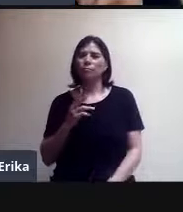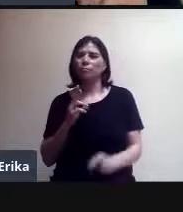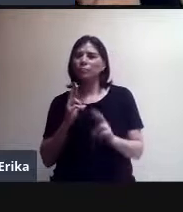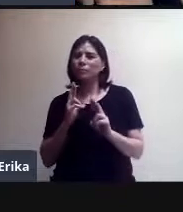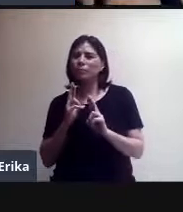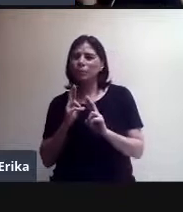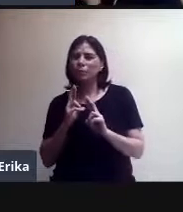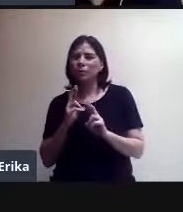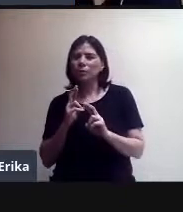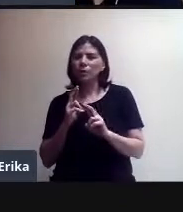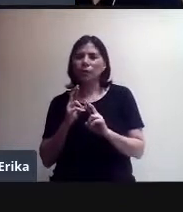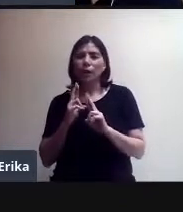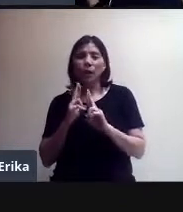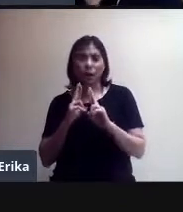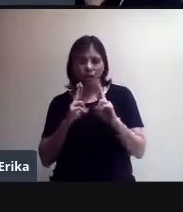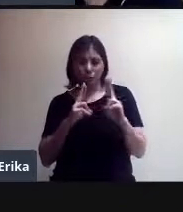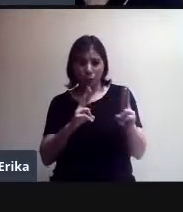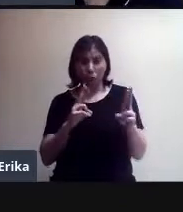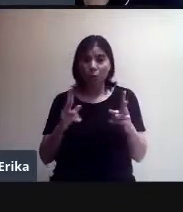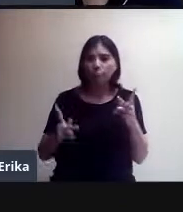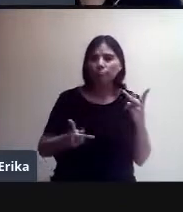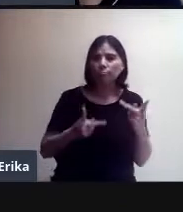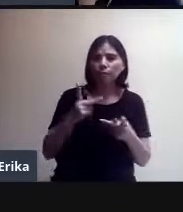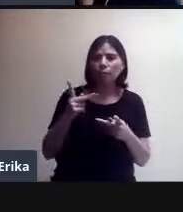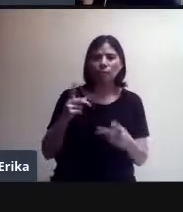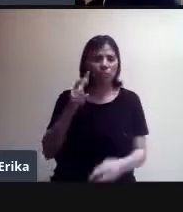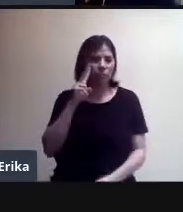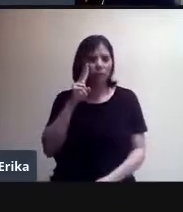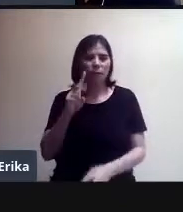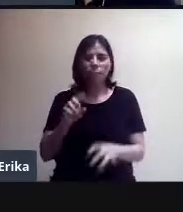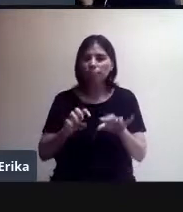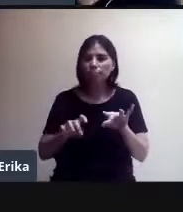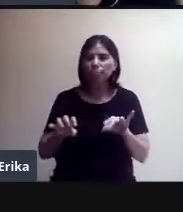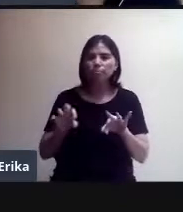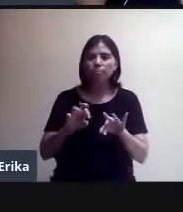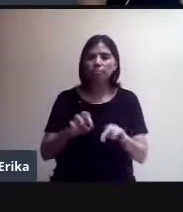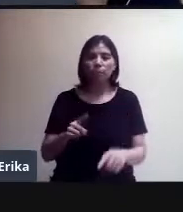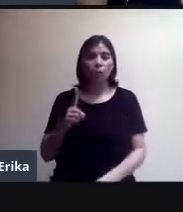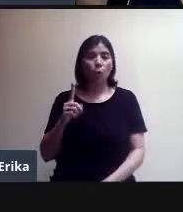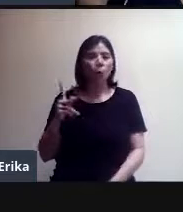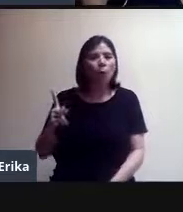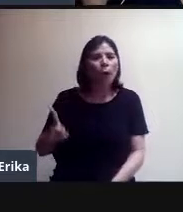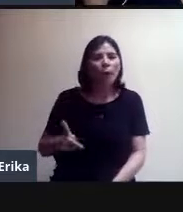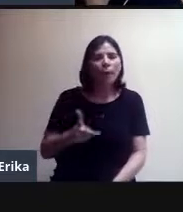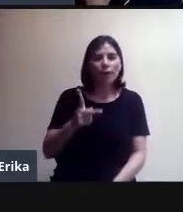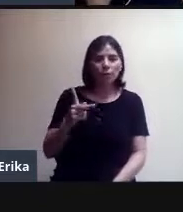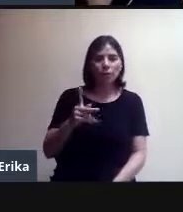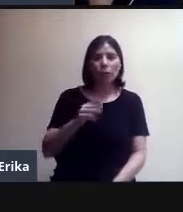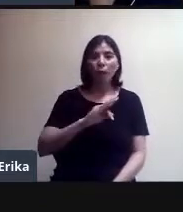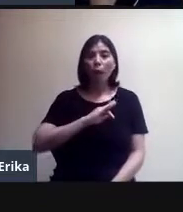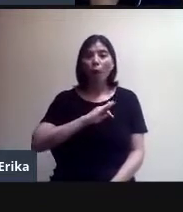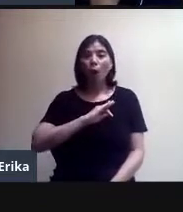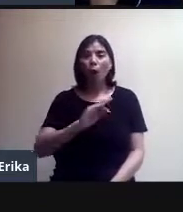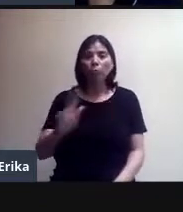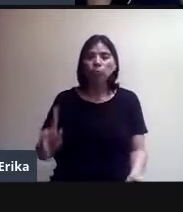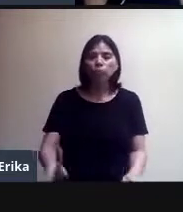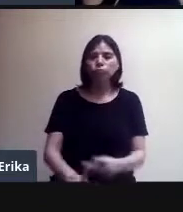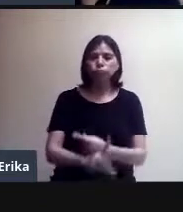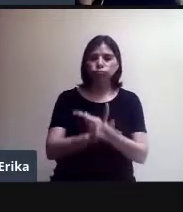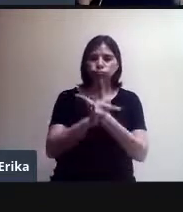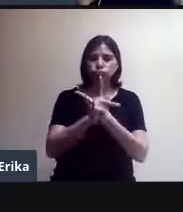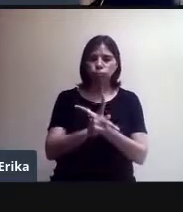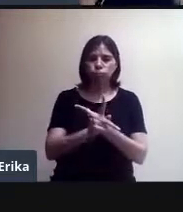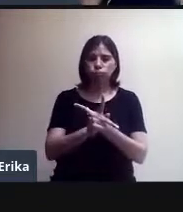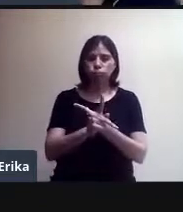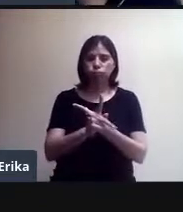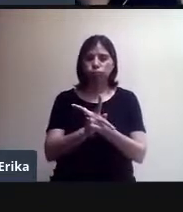de las preguntas que venían en el chat. Hay una pregunta de si se puede transmitir audio y video y